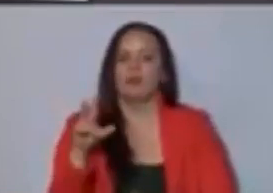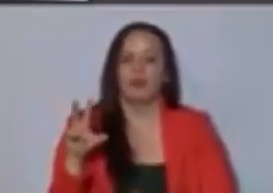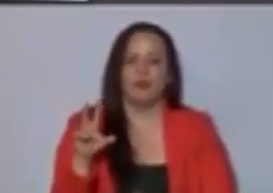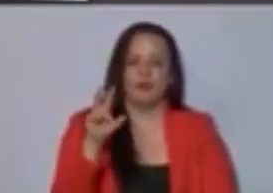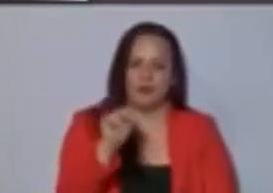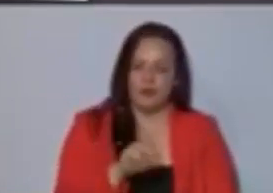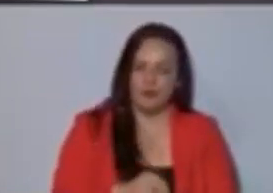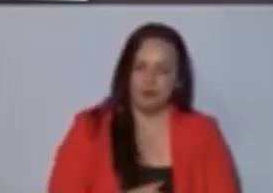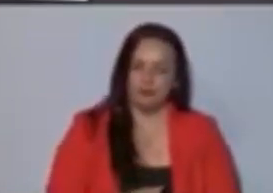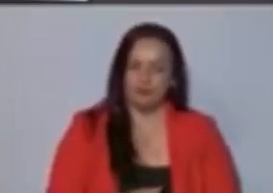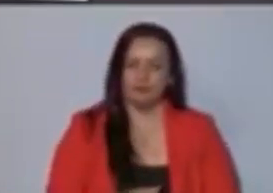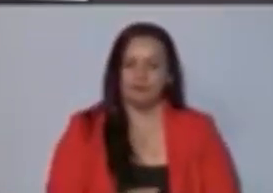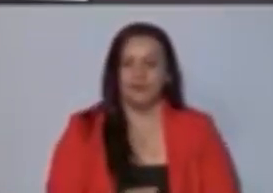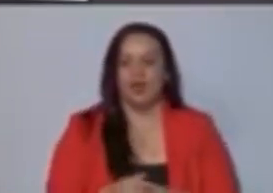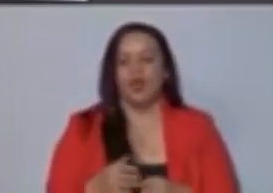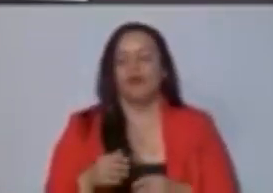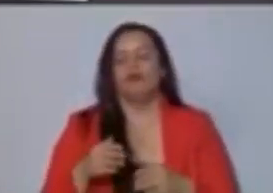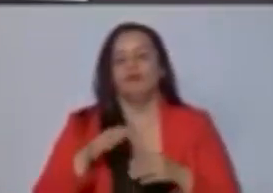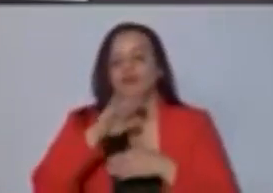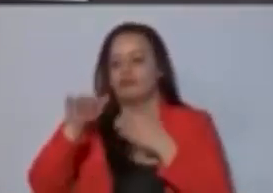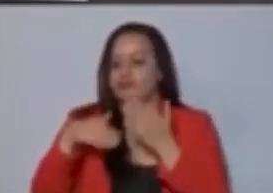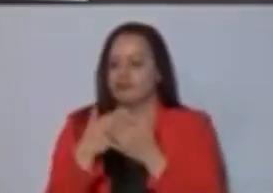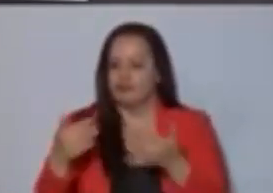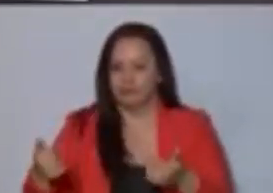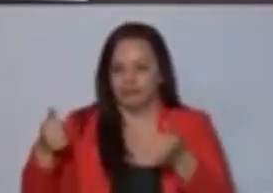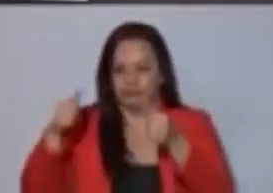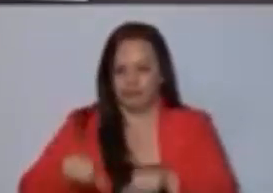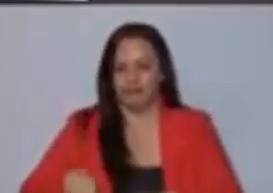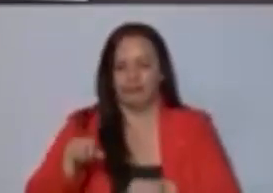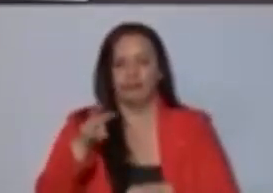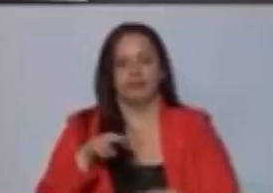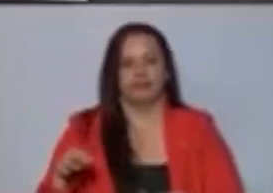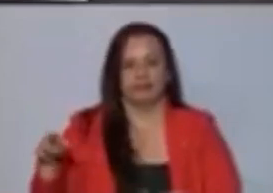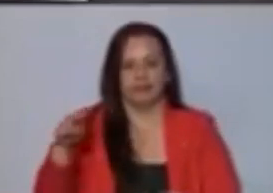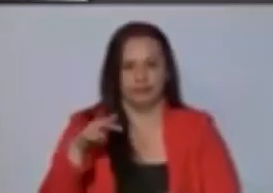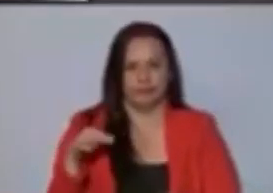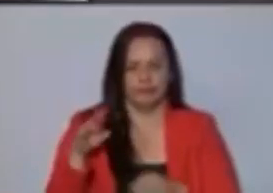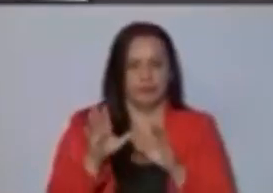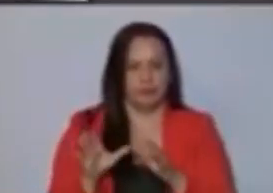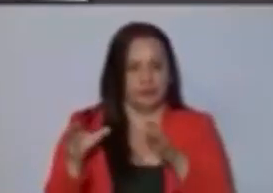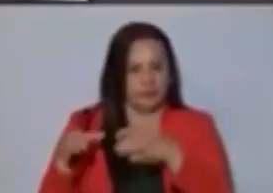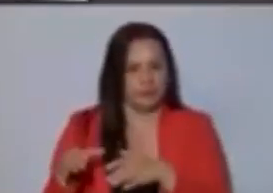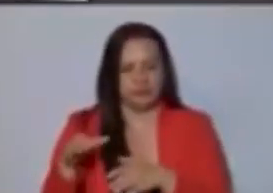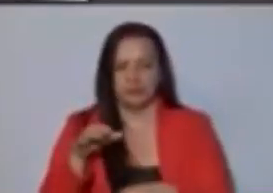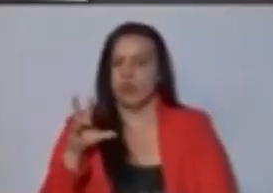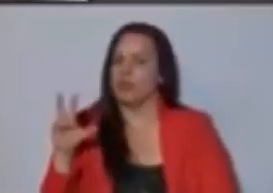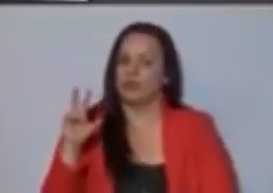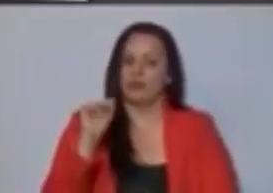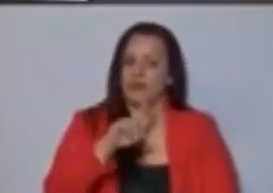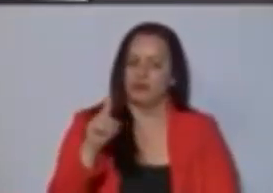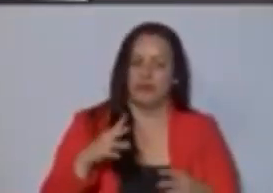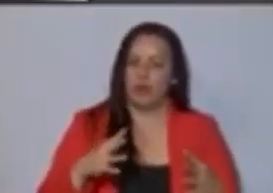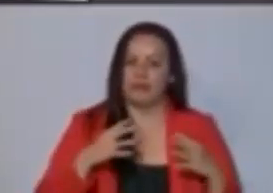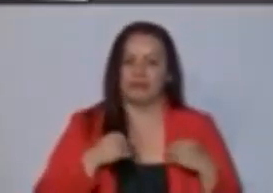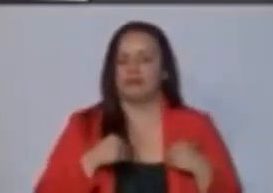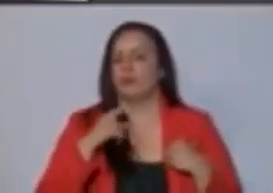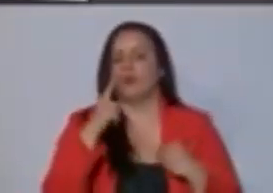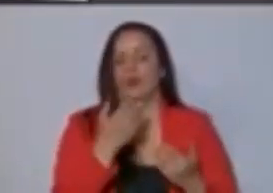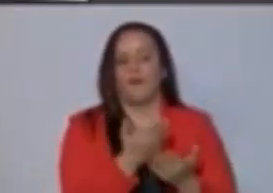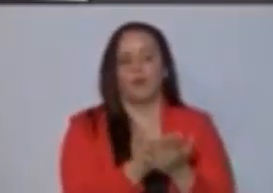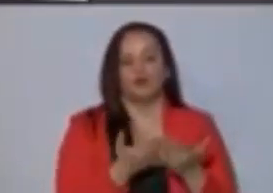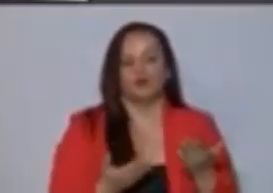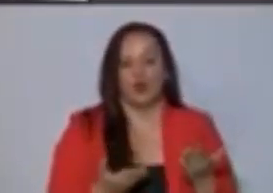por unanimidad a todos los compañeros de la Comisión. no aceptamos una moción que se